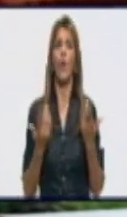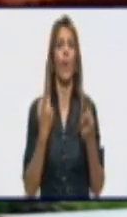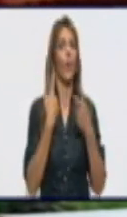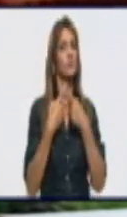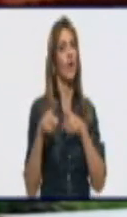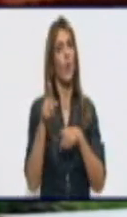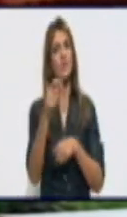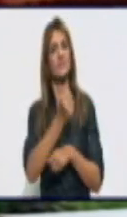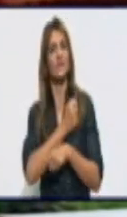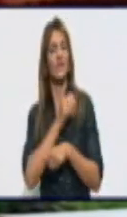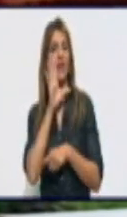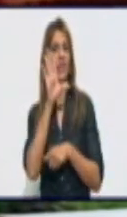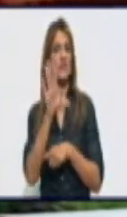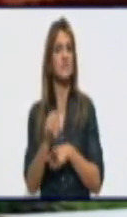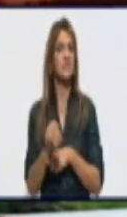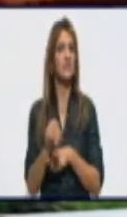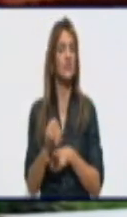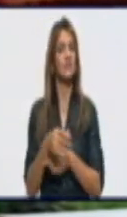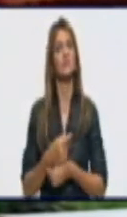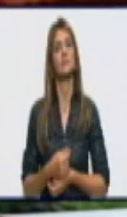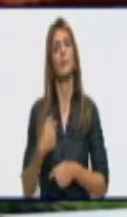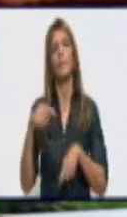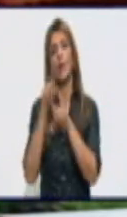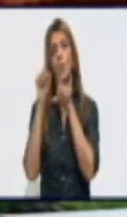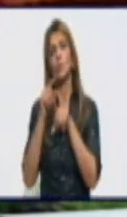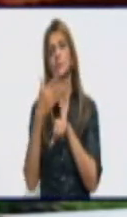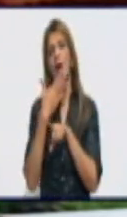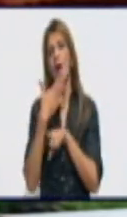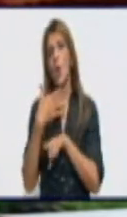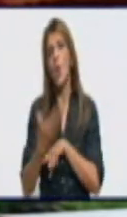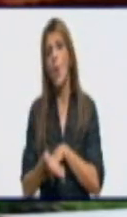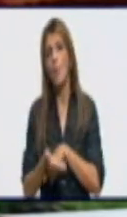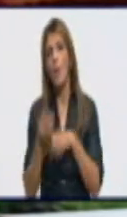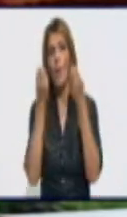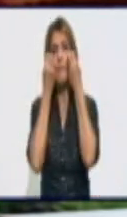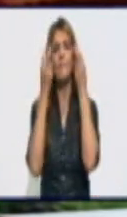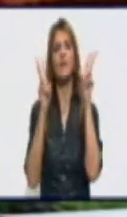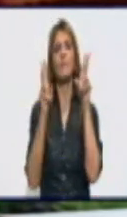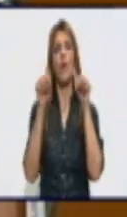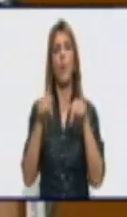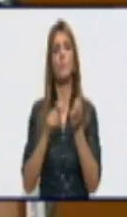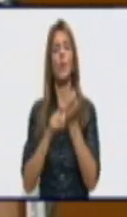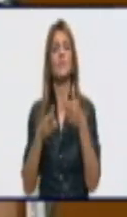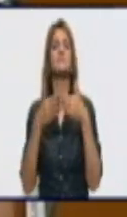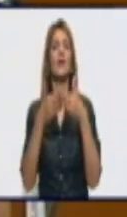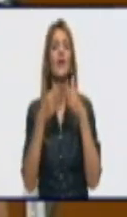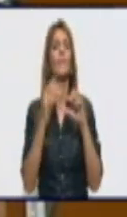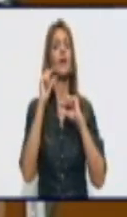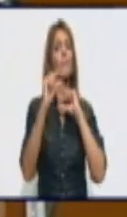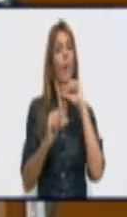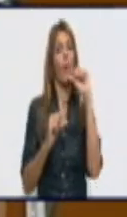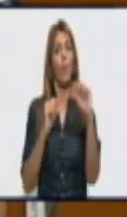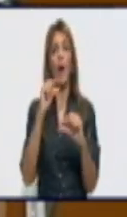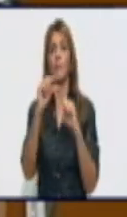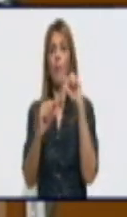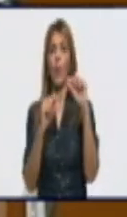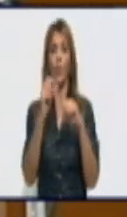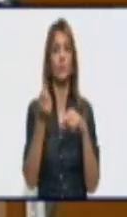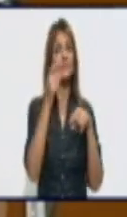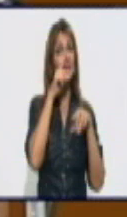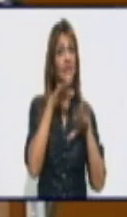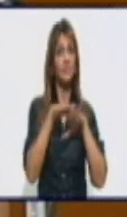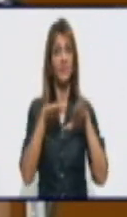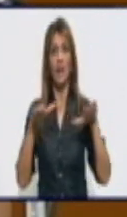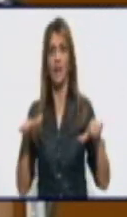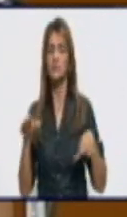¿Cómo vive hoy Granma, que va poco a poco saliendo de esta situación? Sí, Junel, bueno, como tú lo habías dicho,